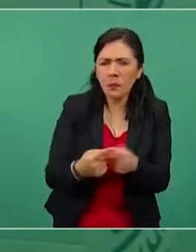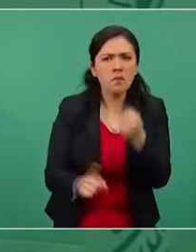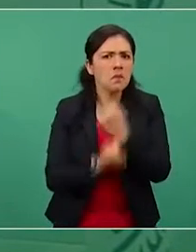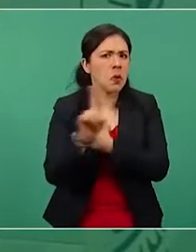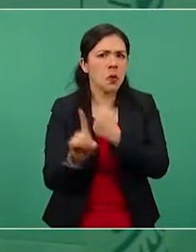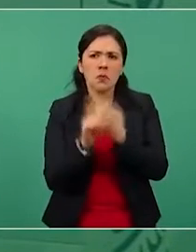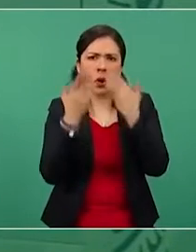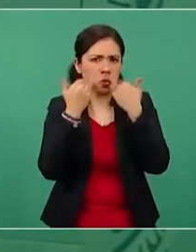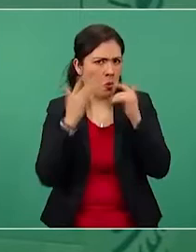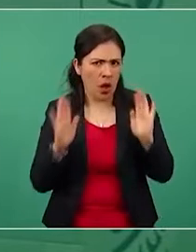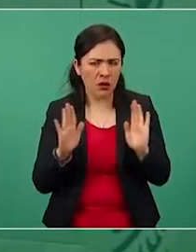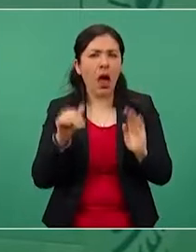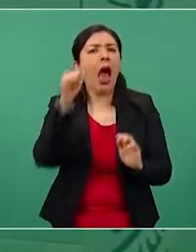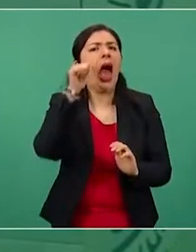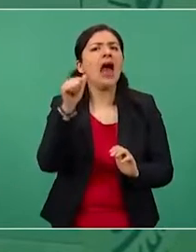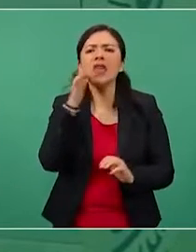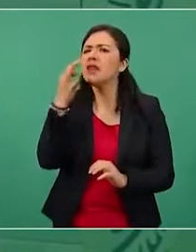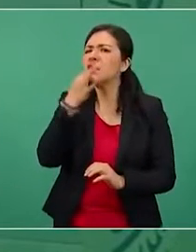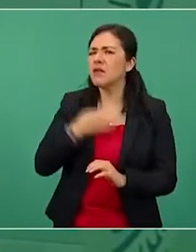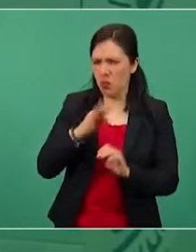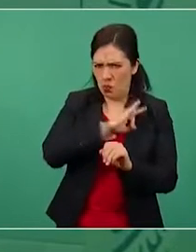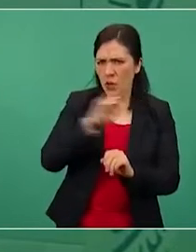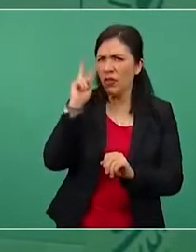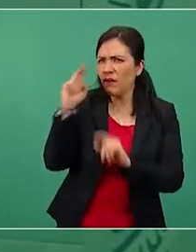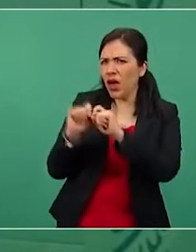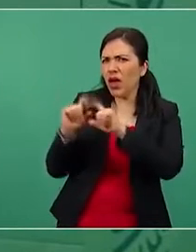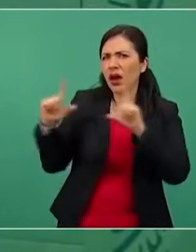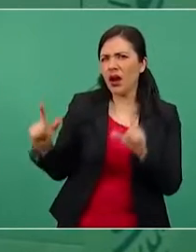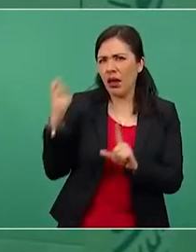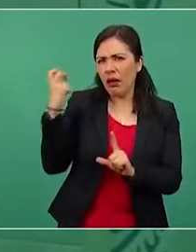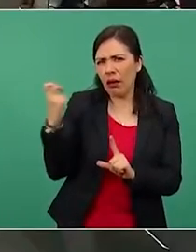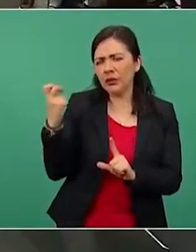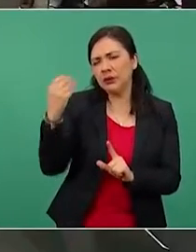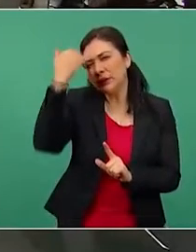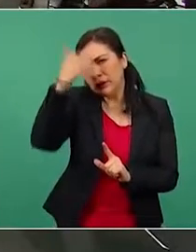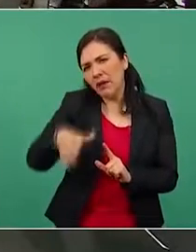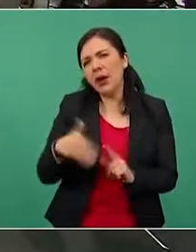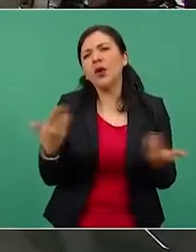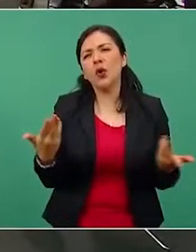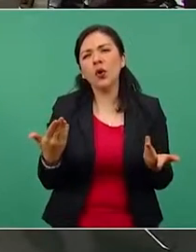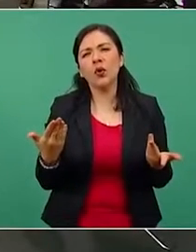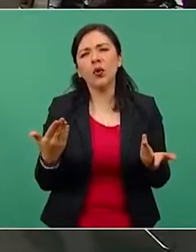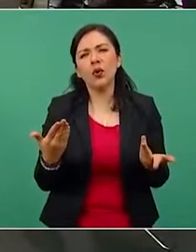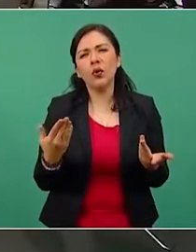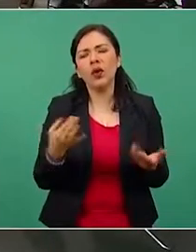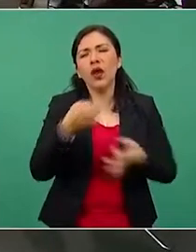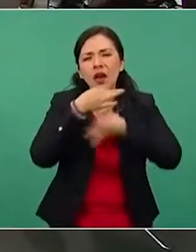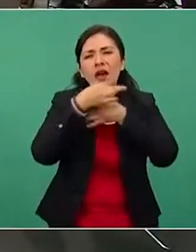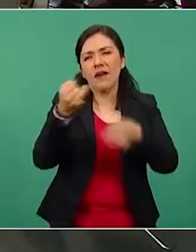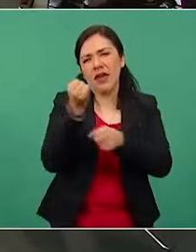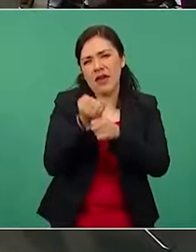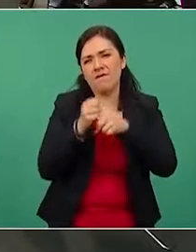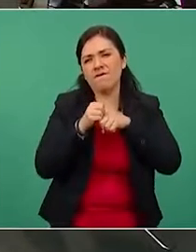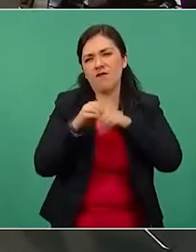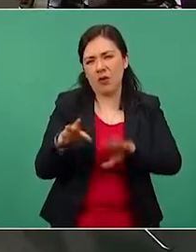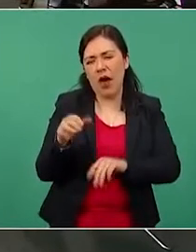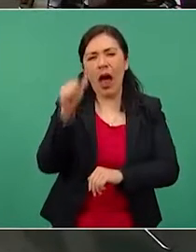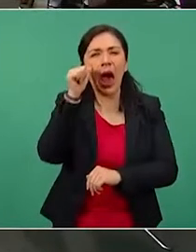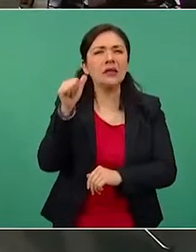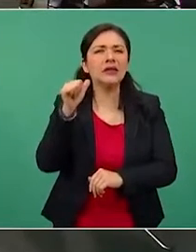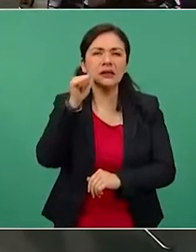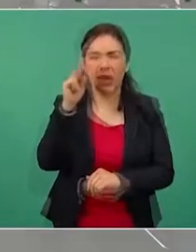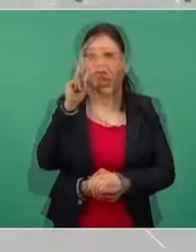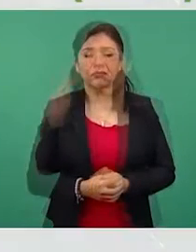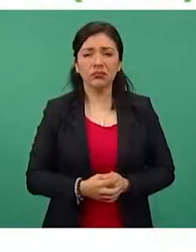El reporte de ayer, ¿por qué no pones de cómo la lámina de